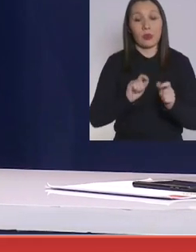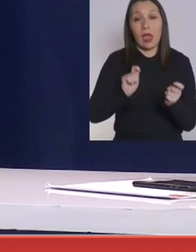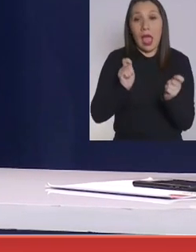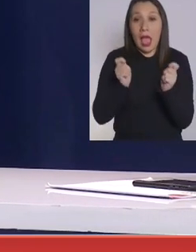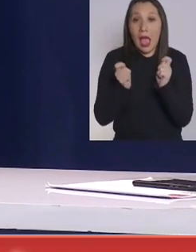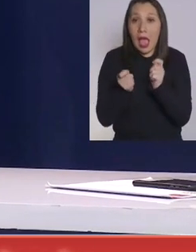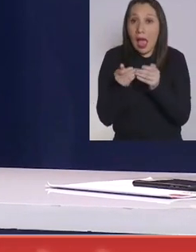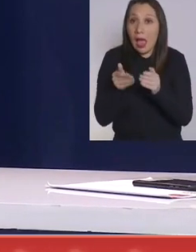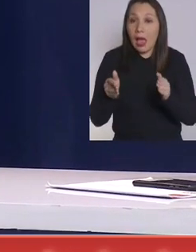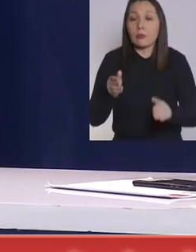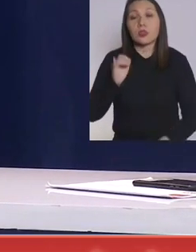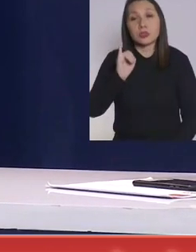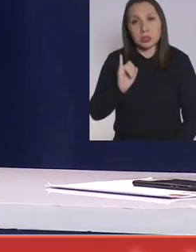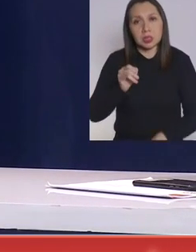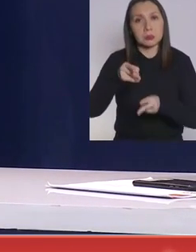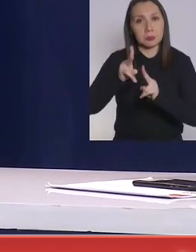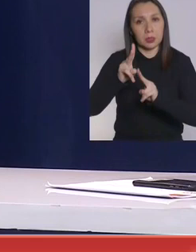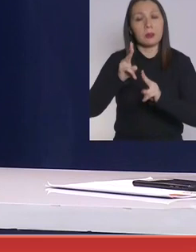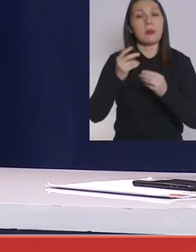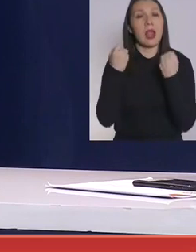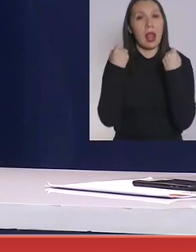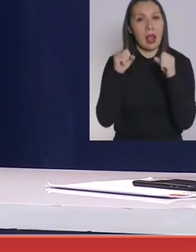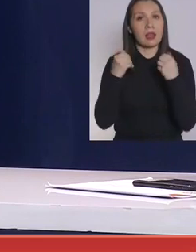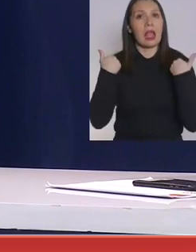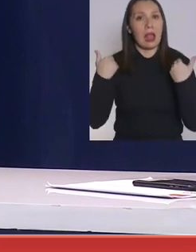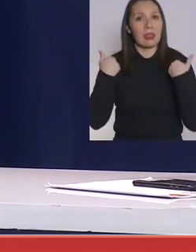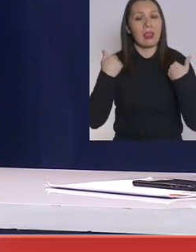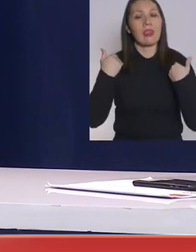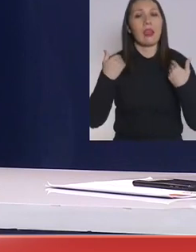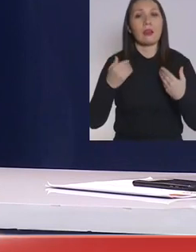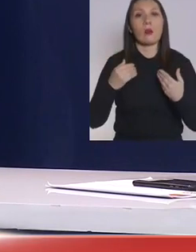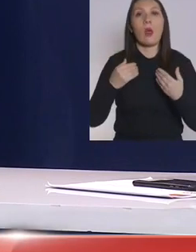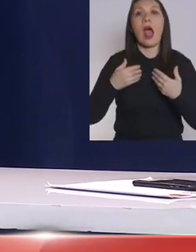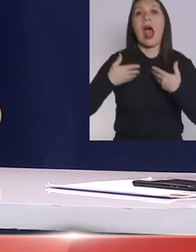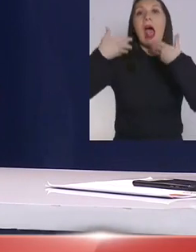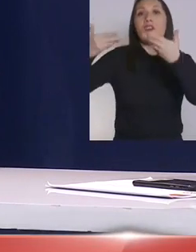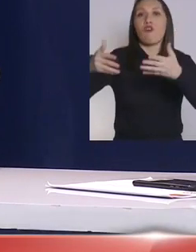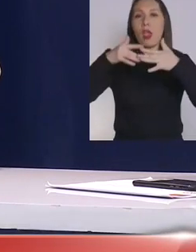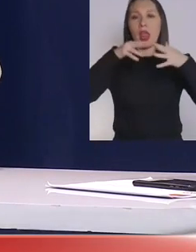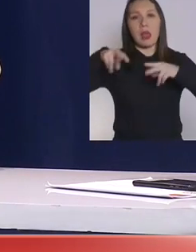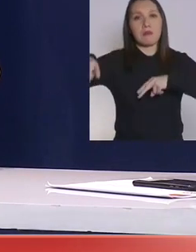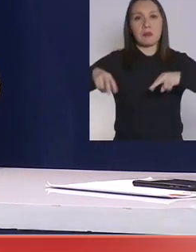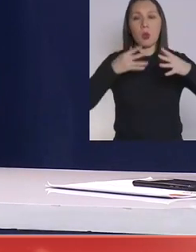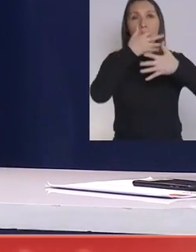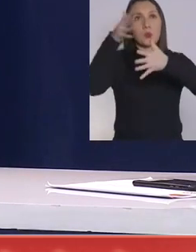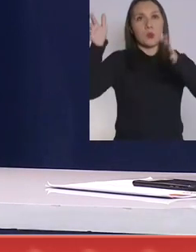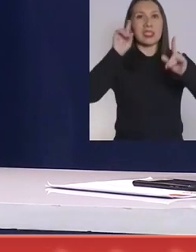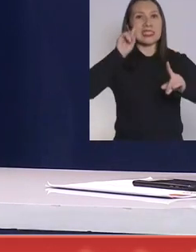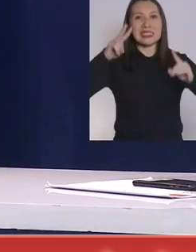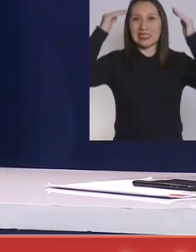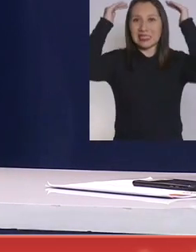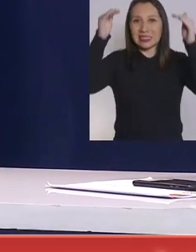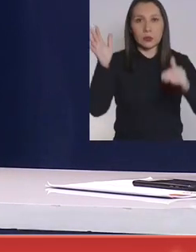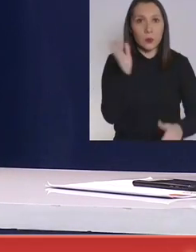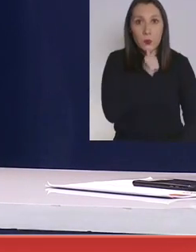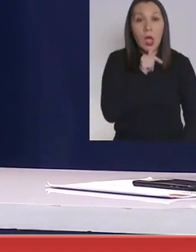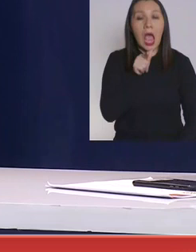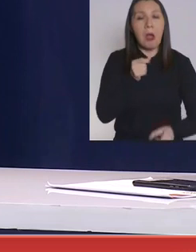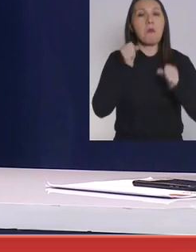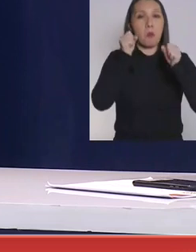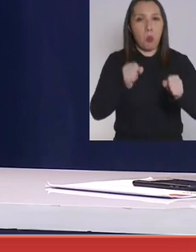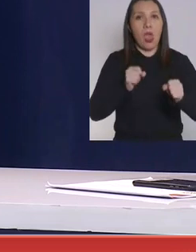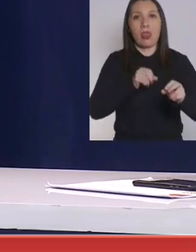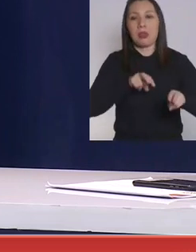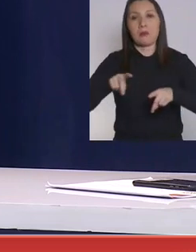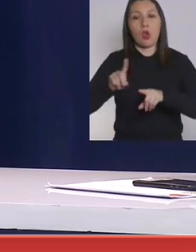transición, si está permitida la actividad física al aire libre, y eso es importante decirlo, son actividades físicas al